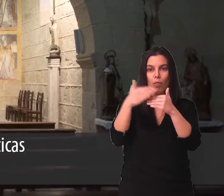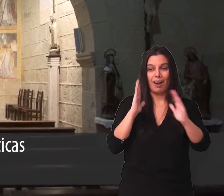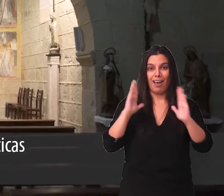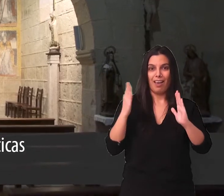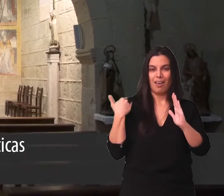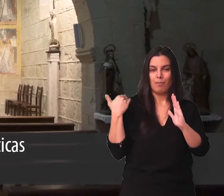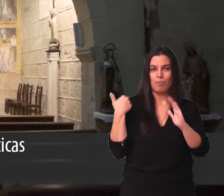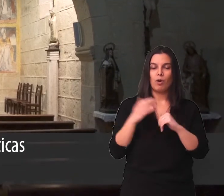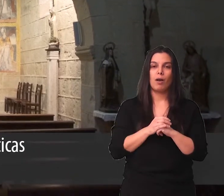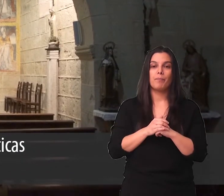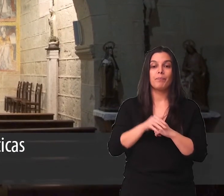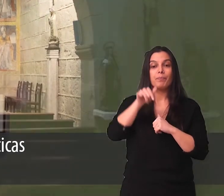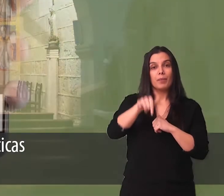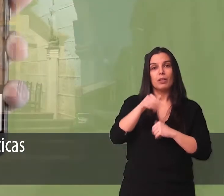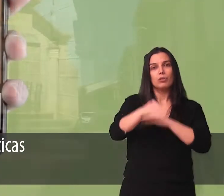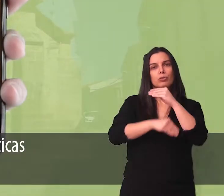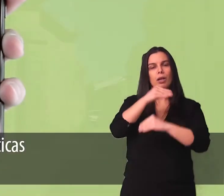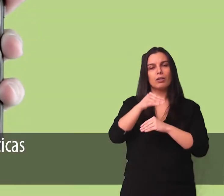novedades artísticas del momento.